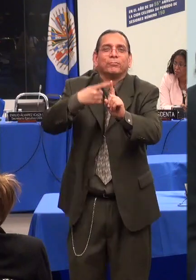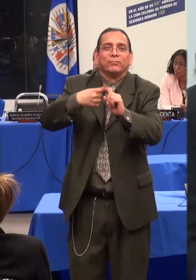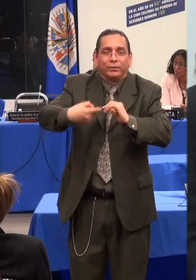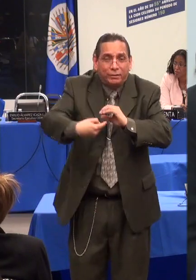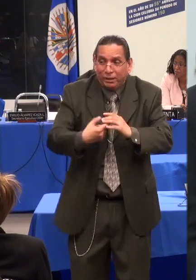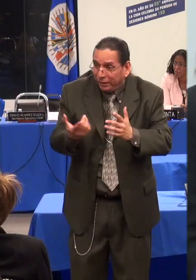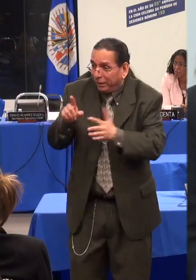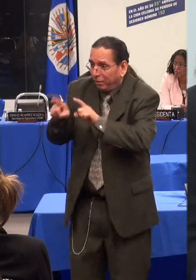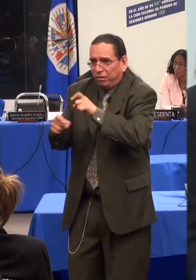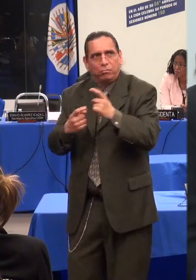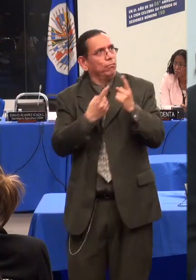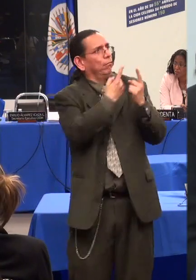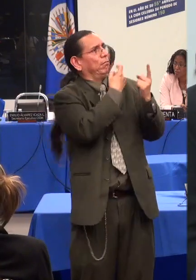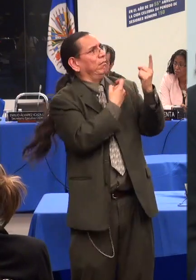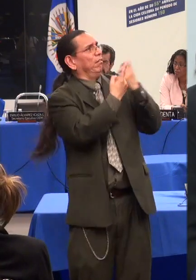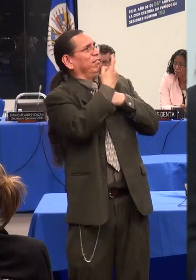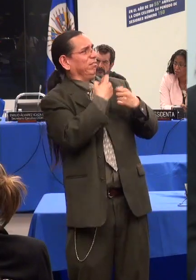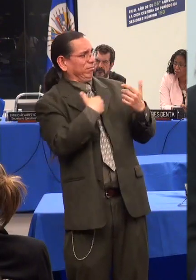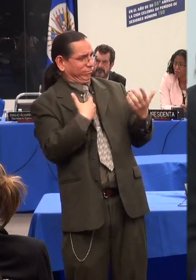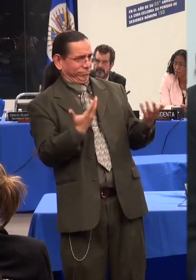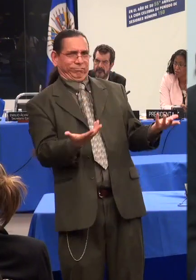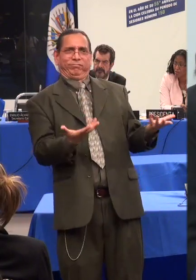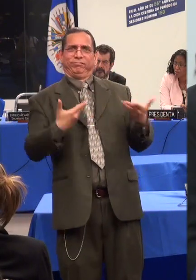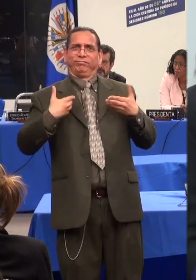Situación que me ocurre hace un año.